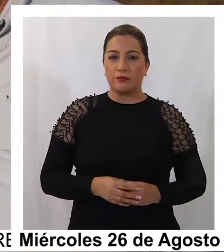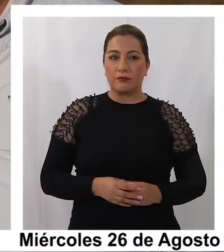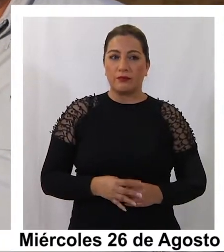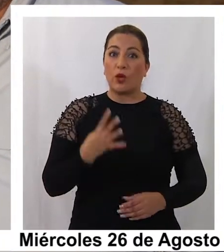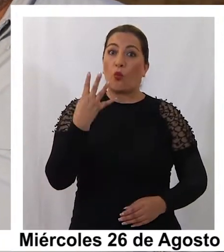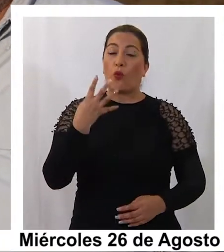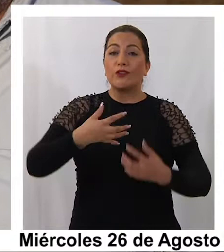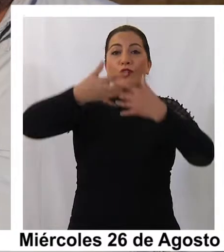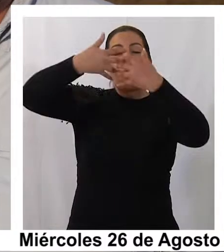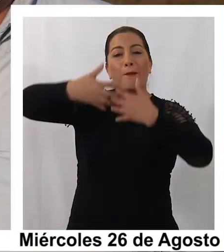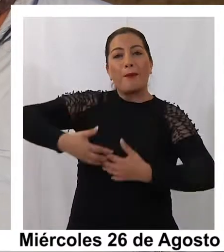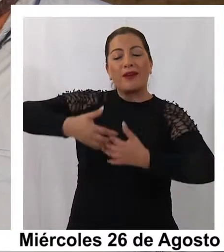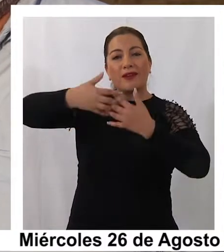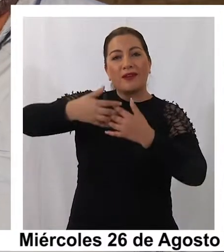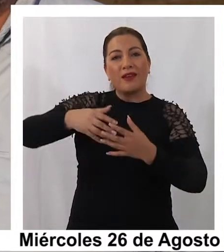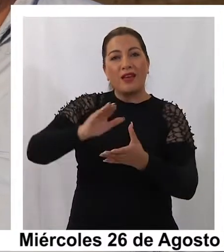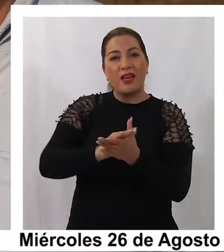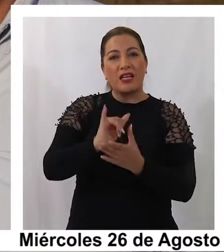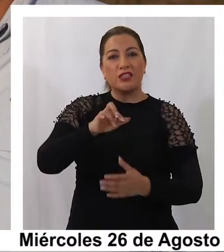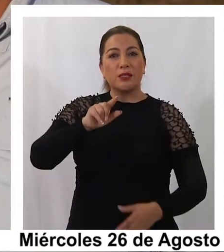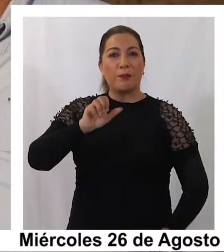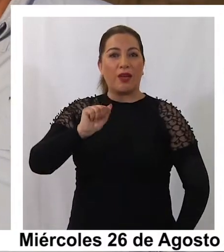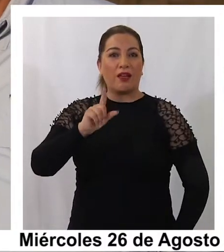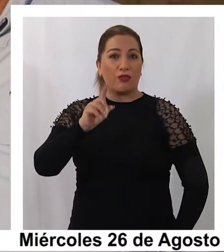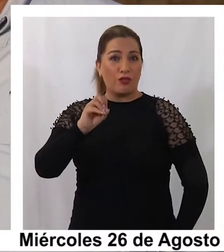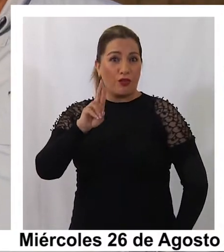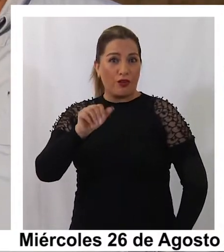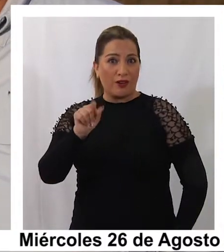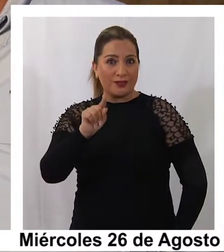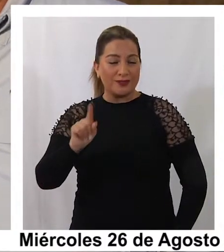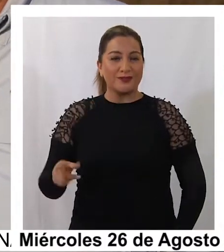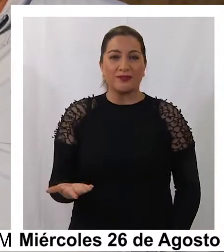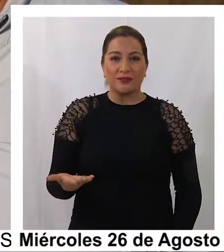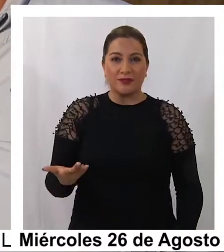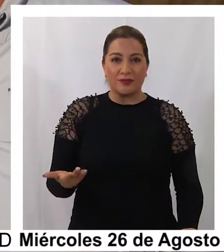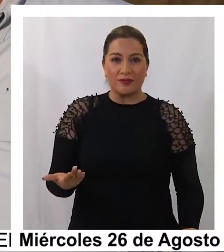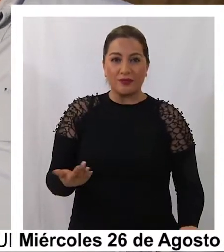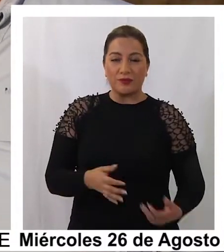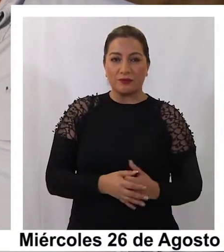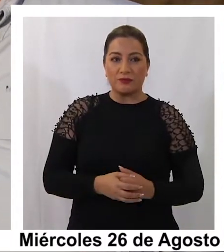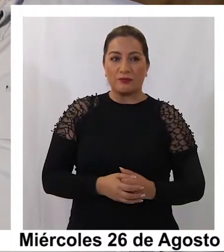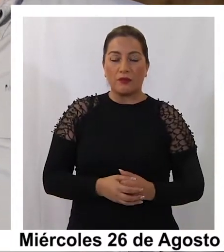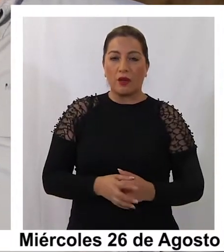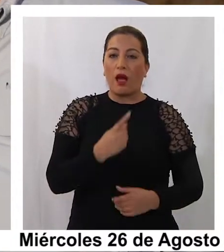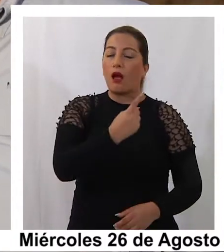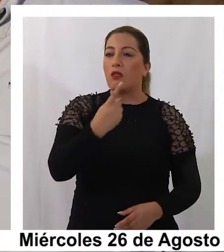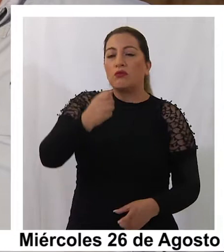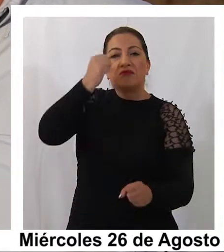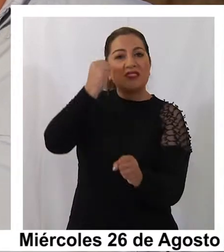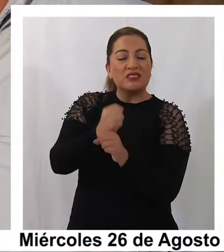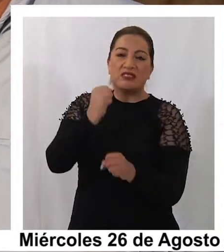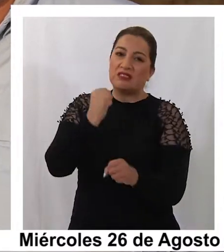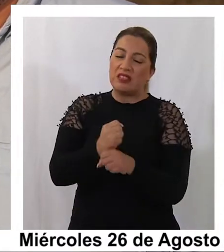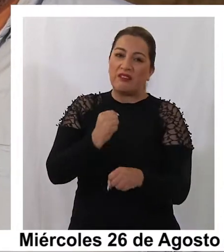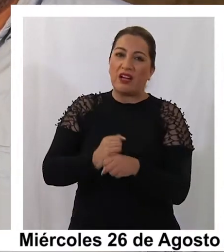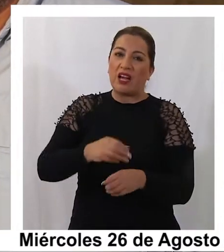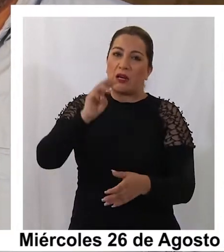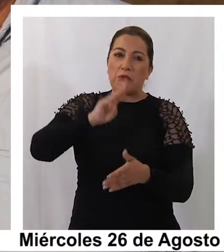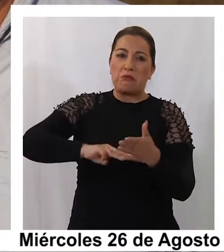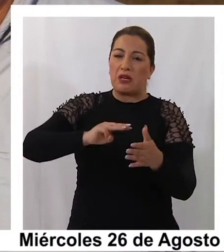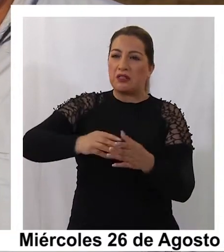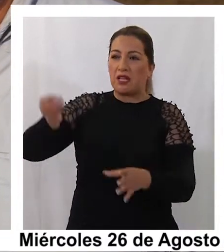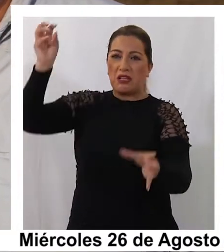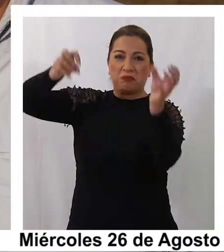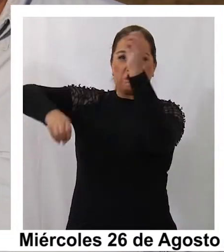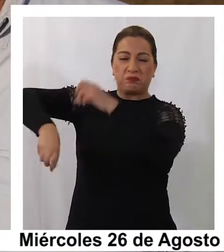máquinas chipeadoras, los que les permitirá a ellos poder trabajar algún material orgánico de manera de tener más